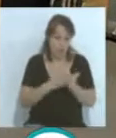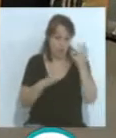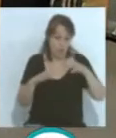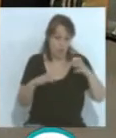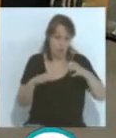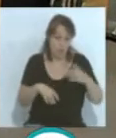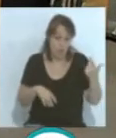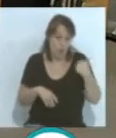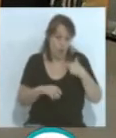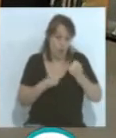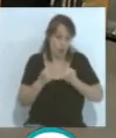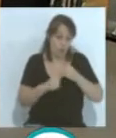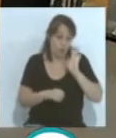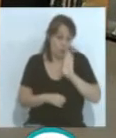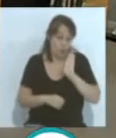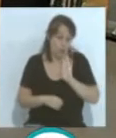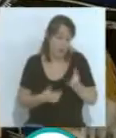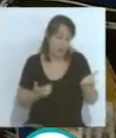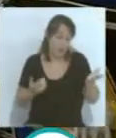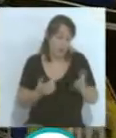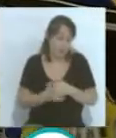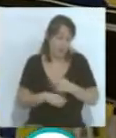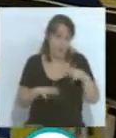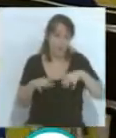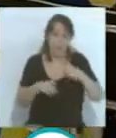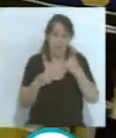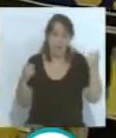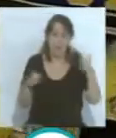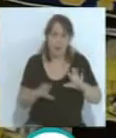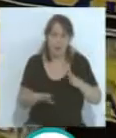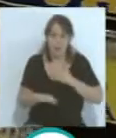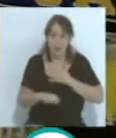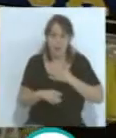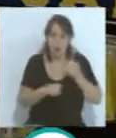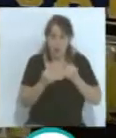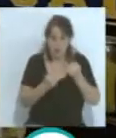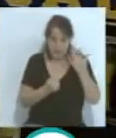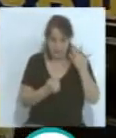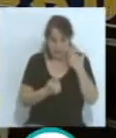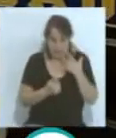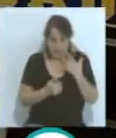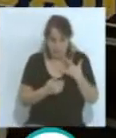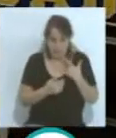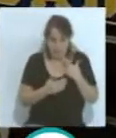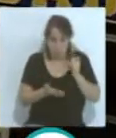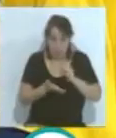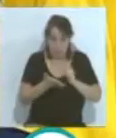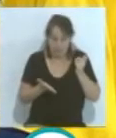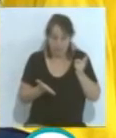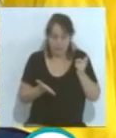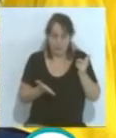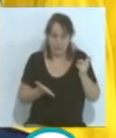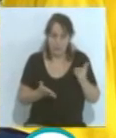todo, o sea que hacía falta una lluviacita para la atmósfera, pero no para... Entonces, claro, está la parte buena y la parte menos buena de